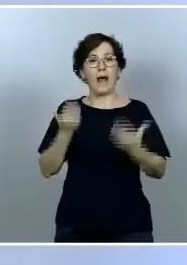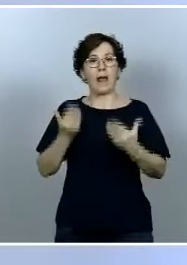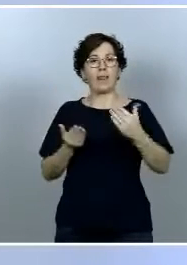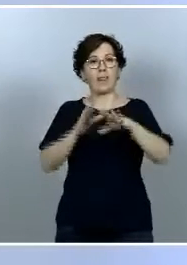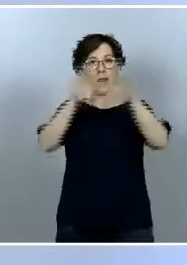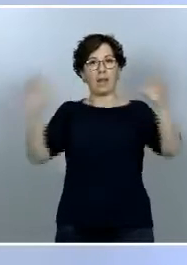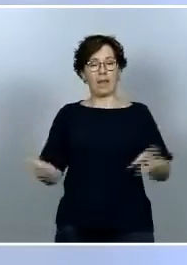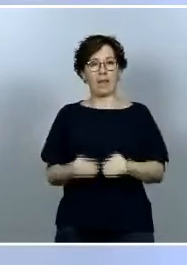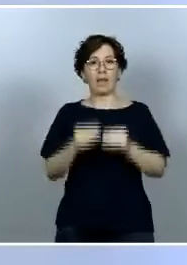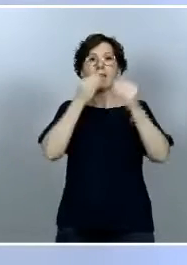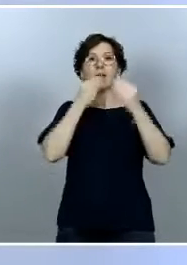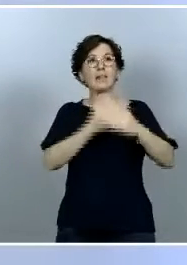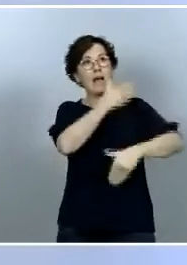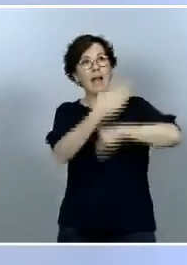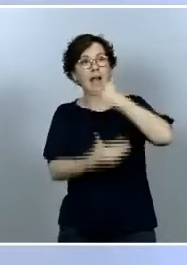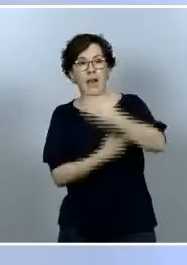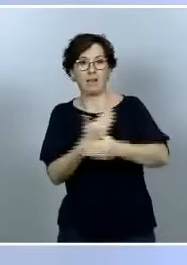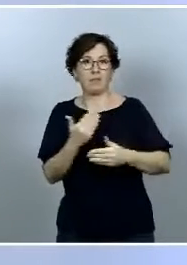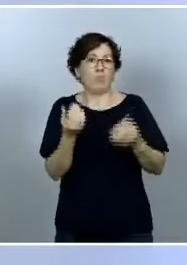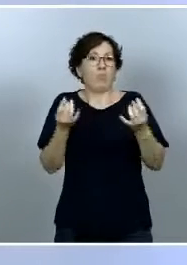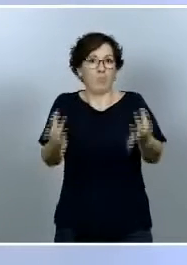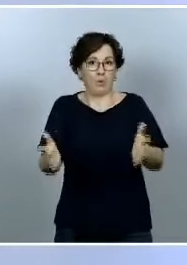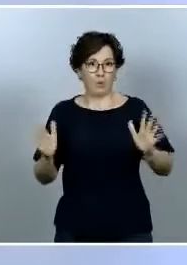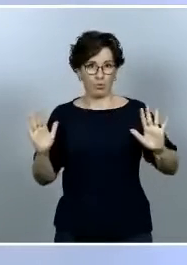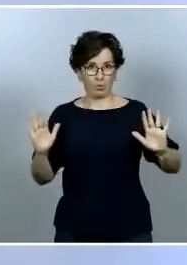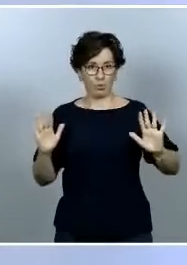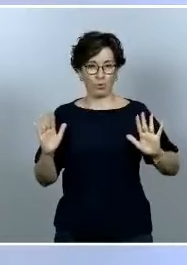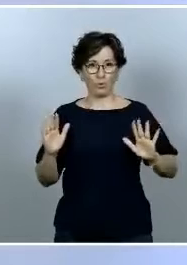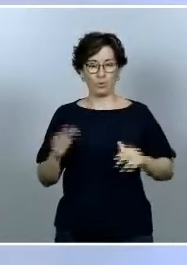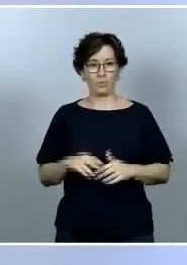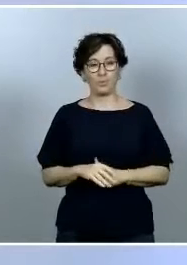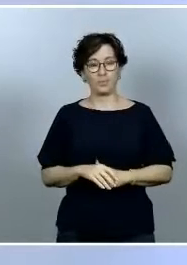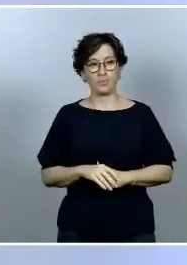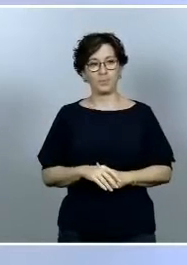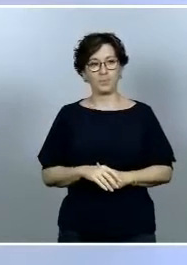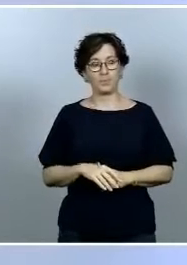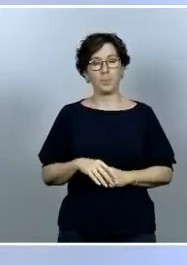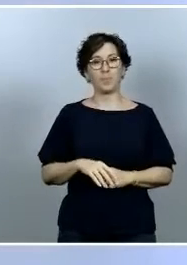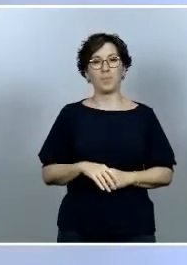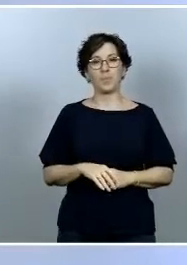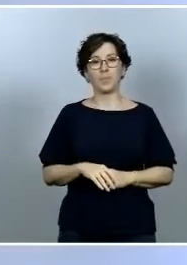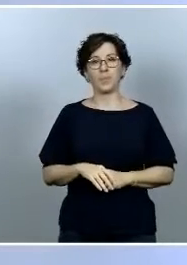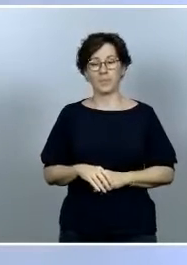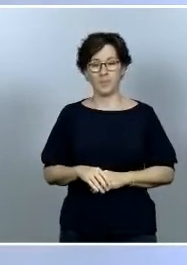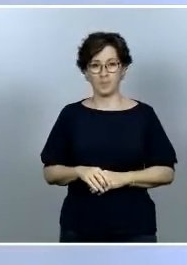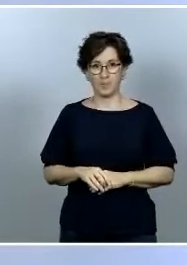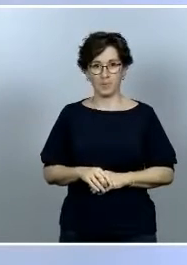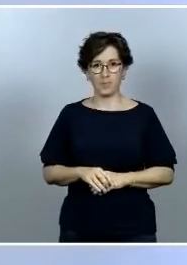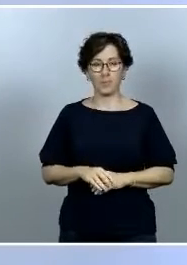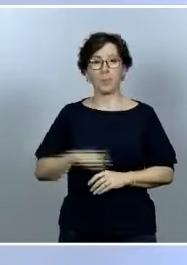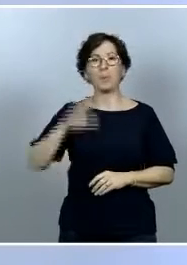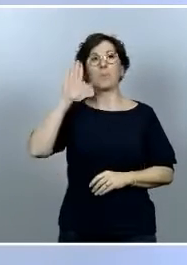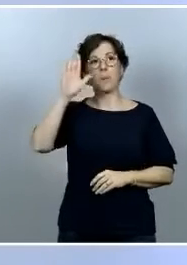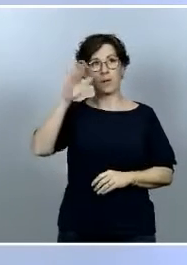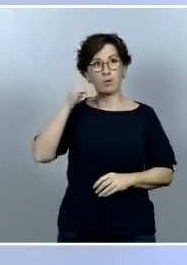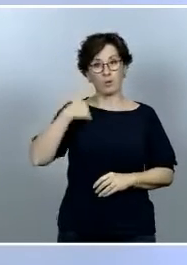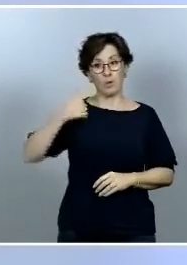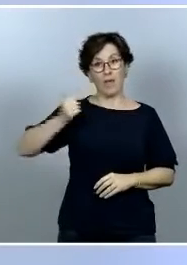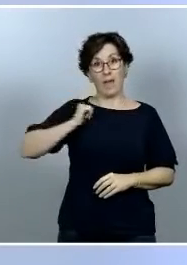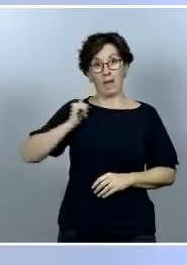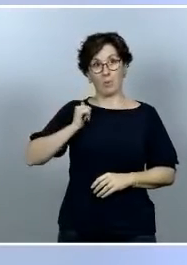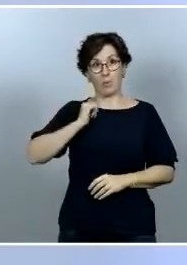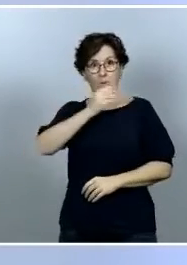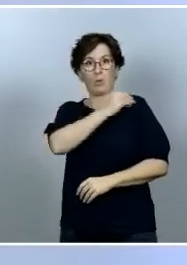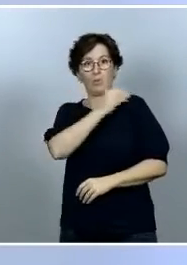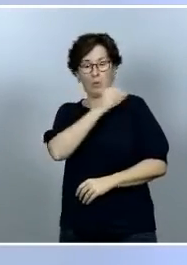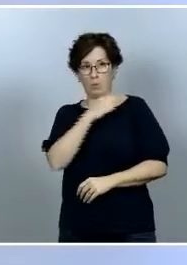cómo han ido las cosas sí que le quería decir tres cosas en primer lugar yo sí que quiero aprovechar su pregunta para poner